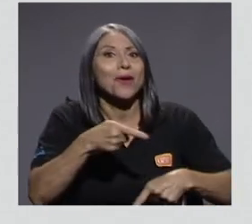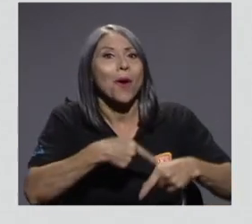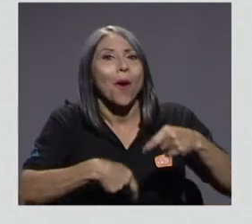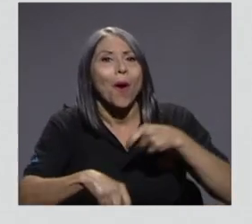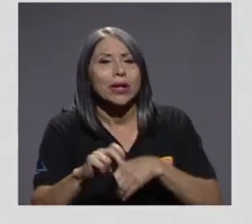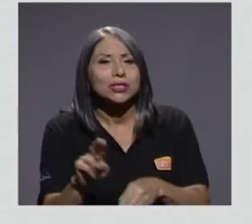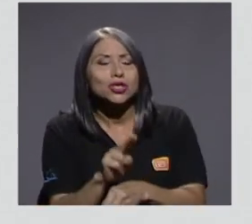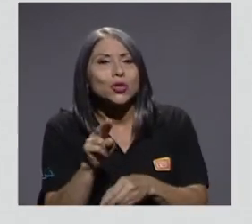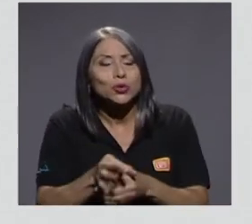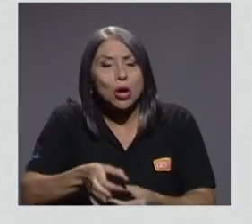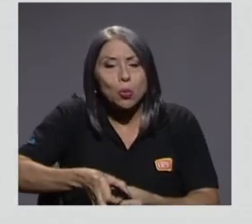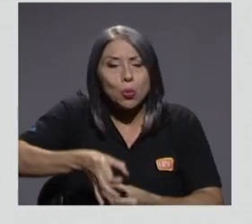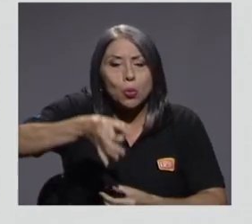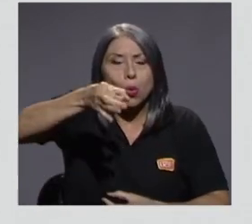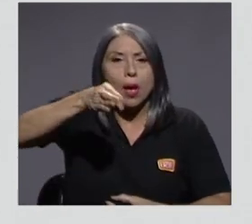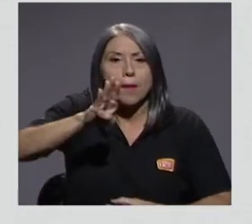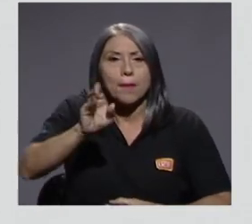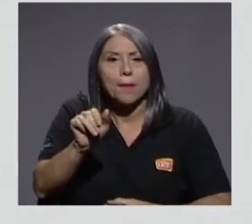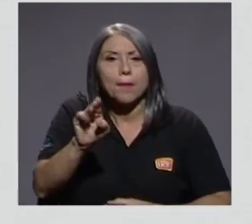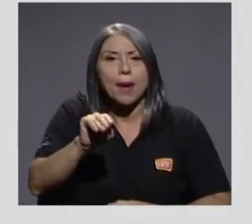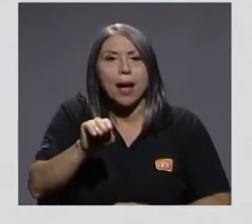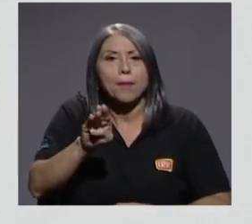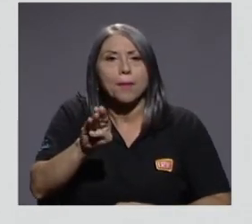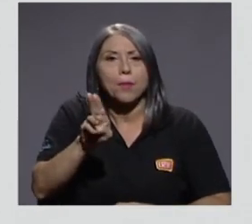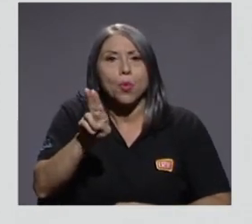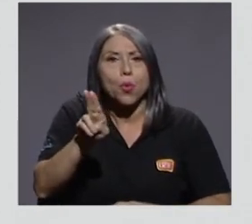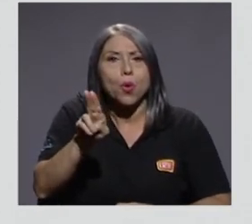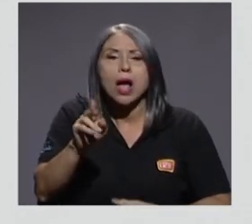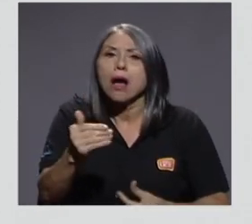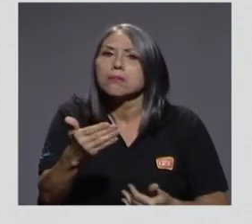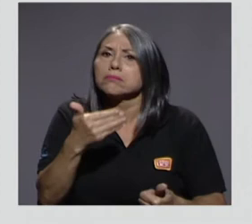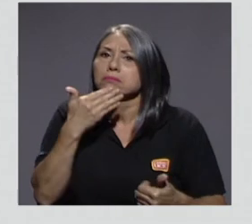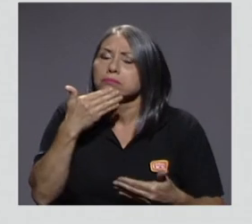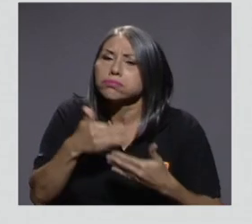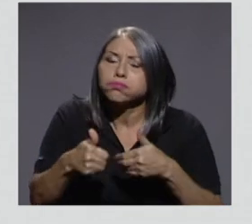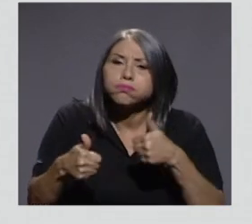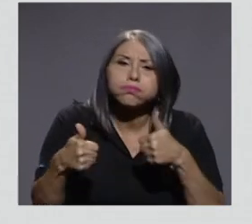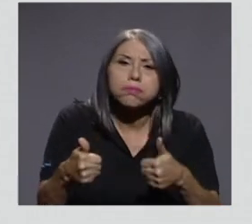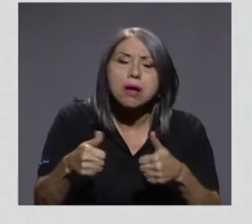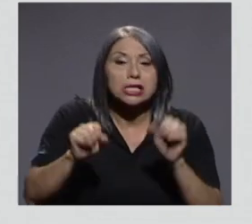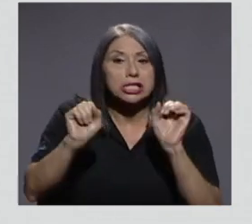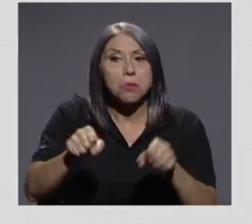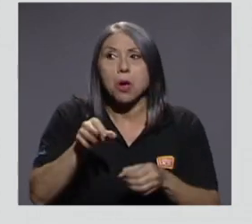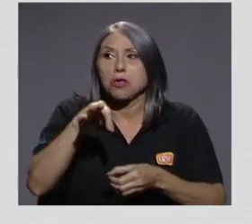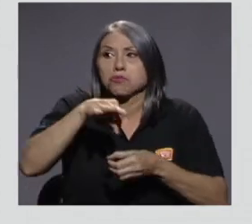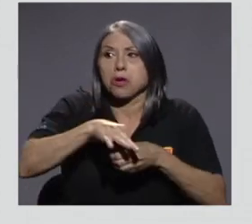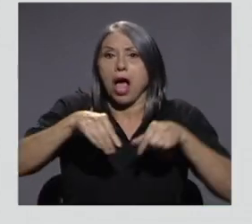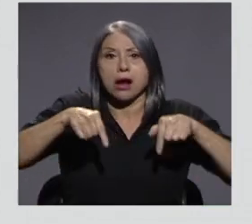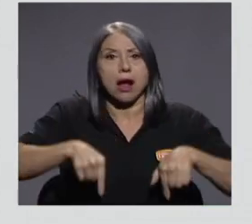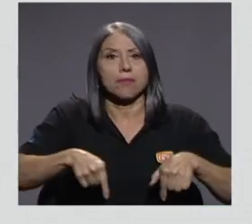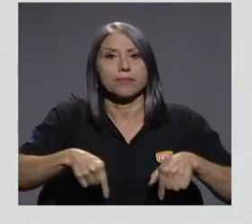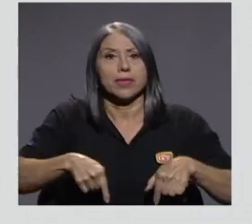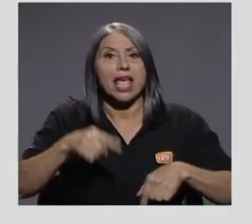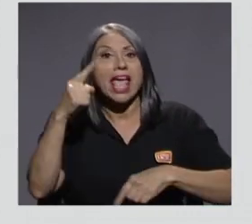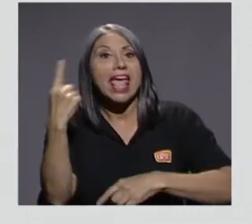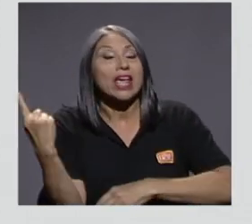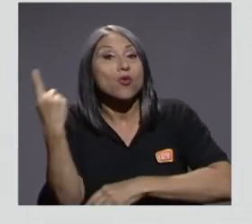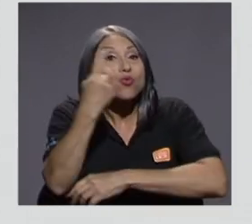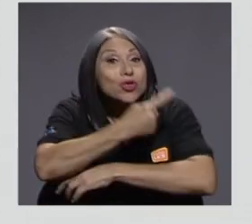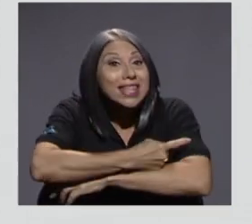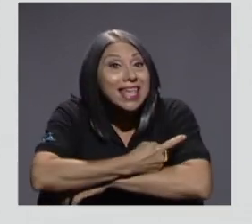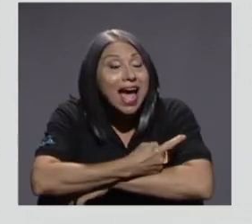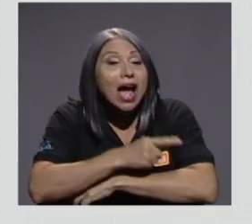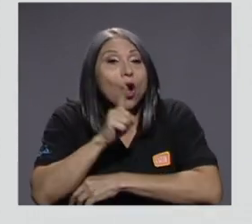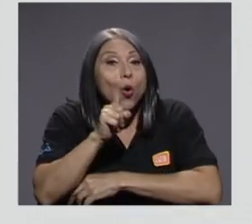bambú tiene muchas bondades. Por ejemplo, que se puede producir acá, que en un día un bambú puede crecer 25